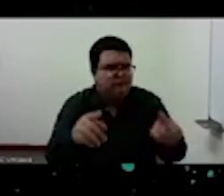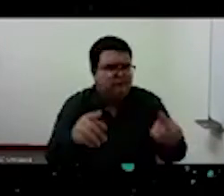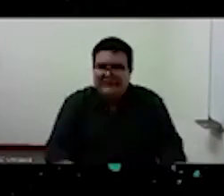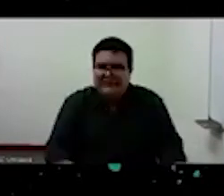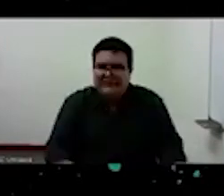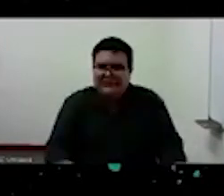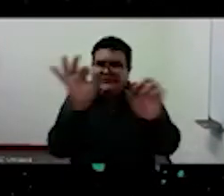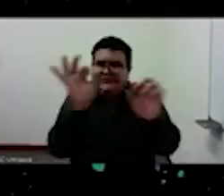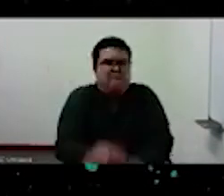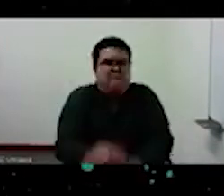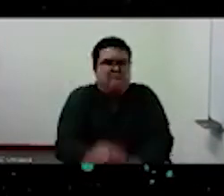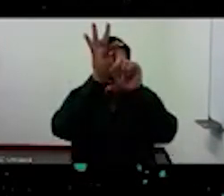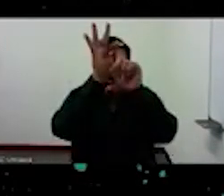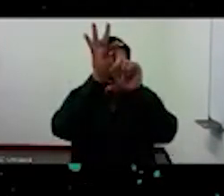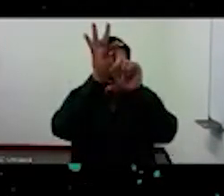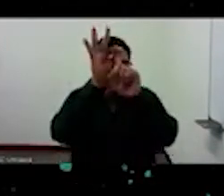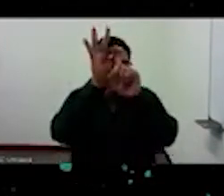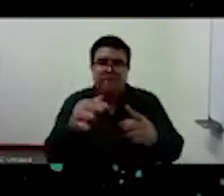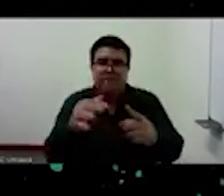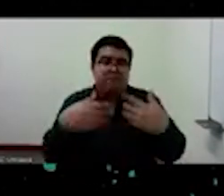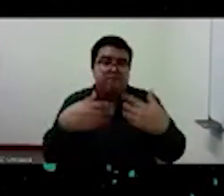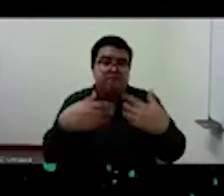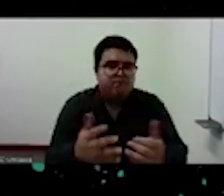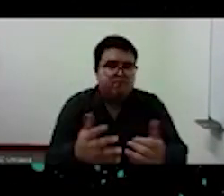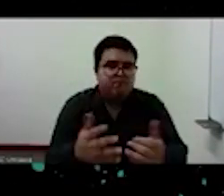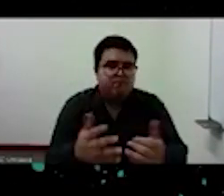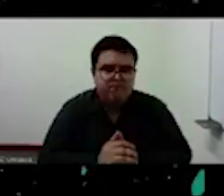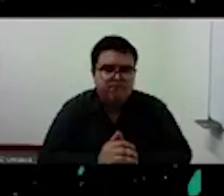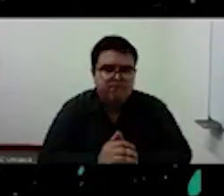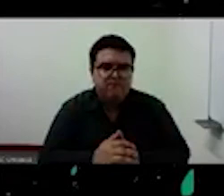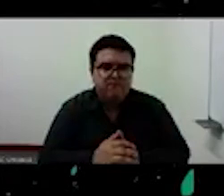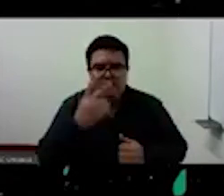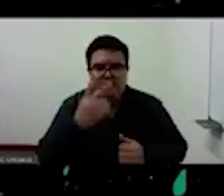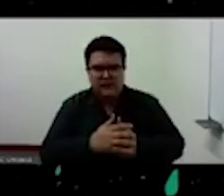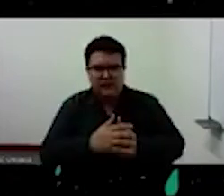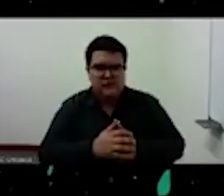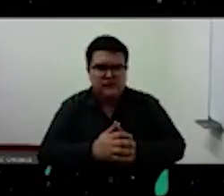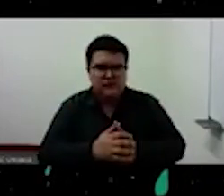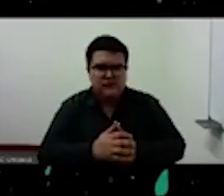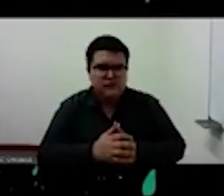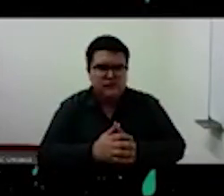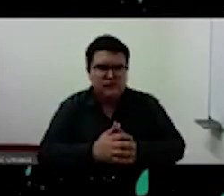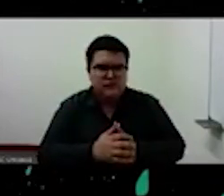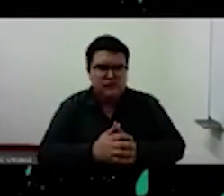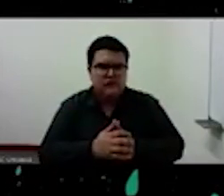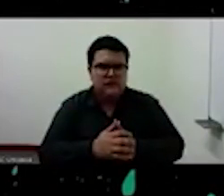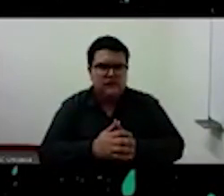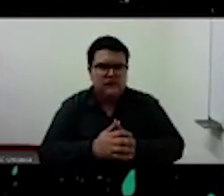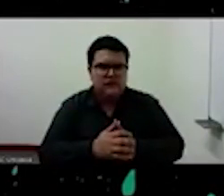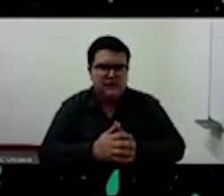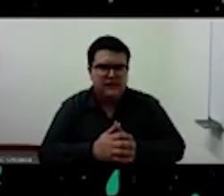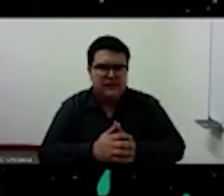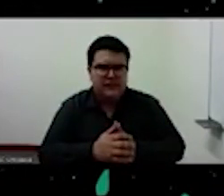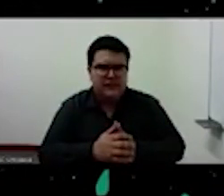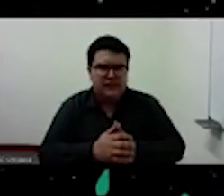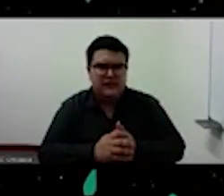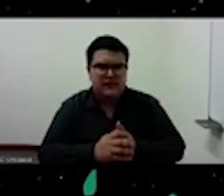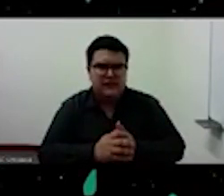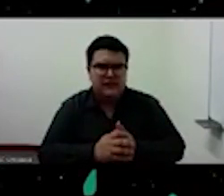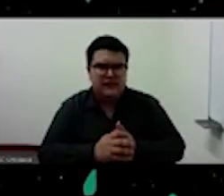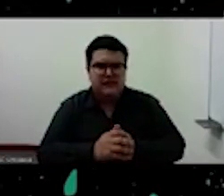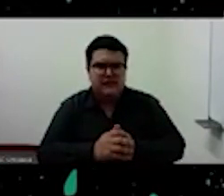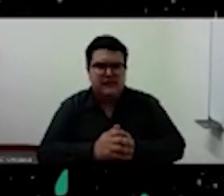la la la la psicoanálisis la yo